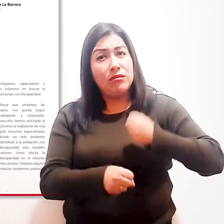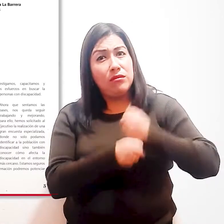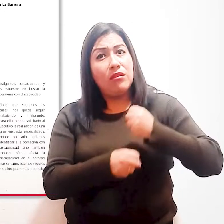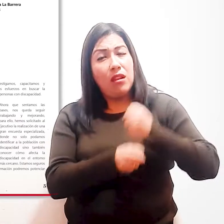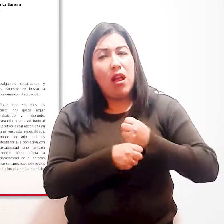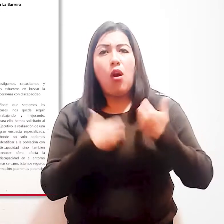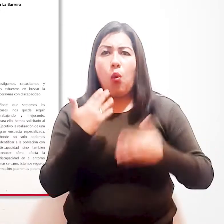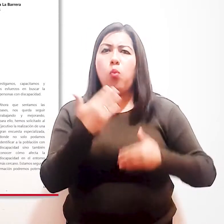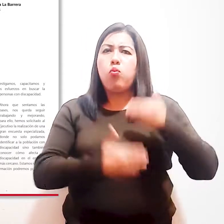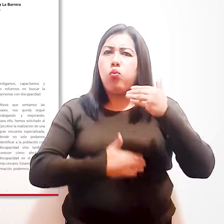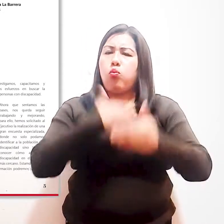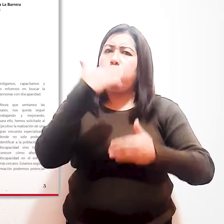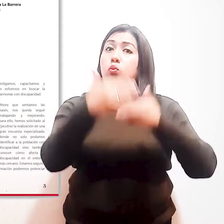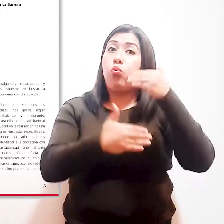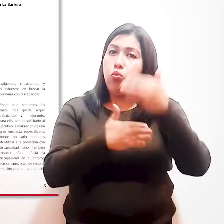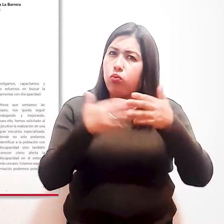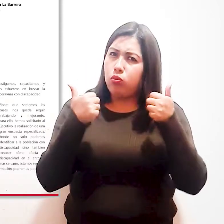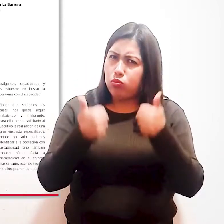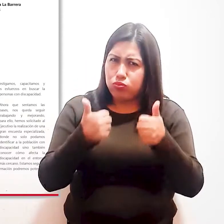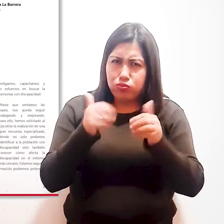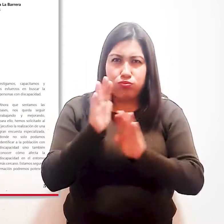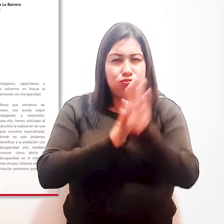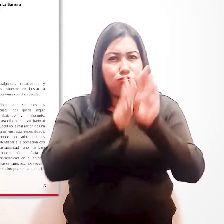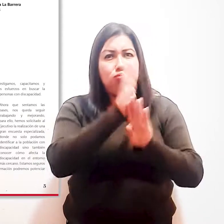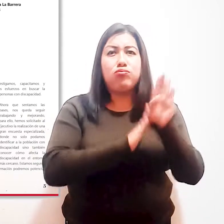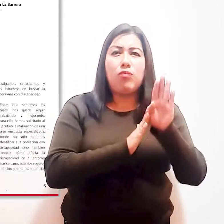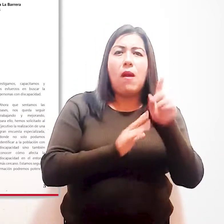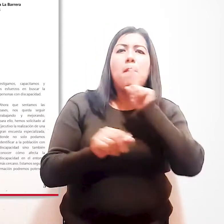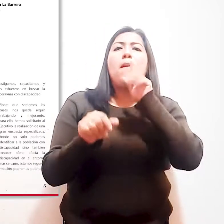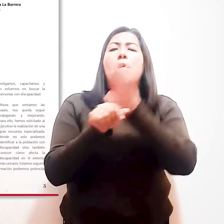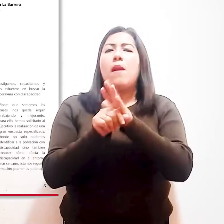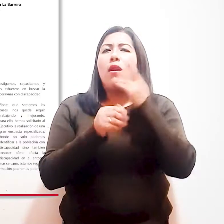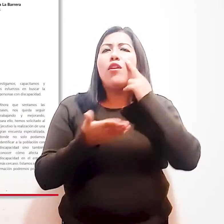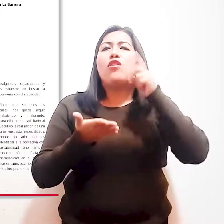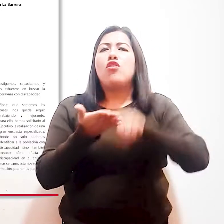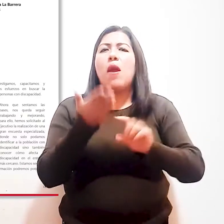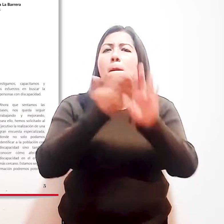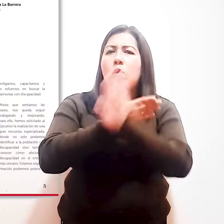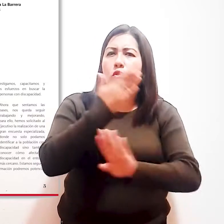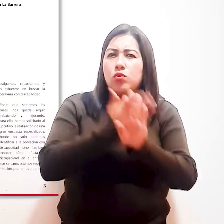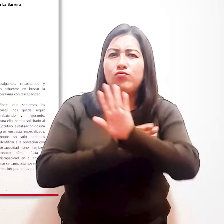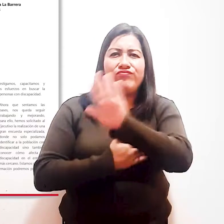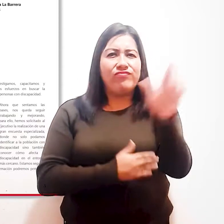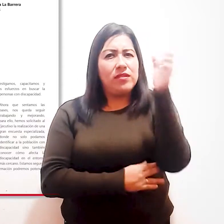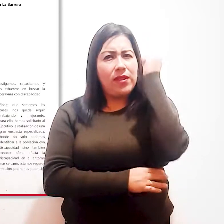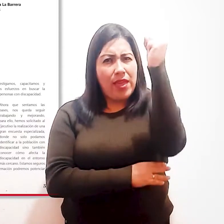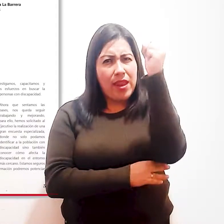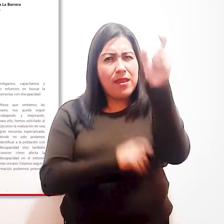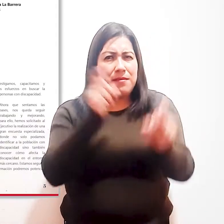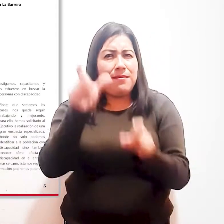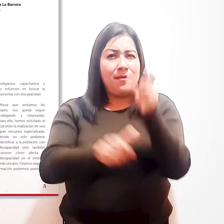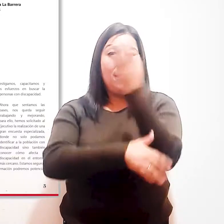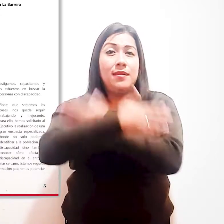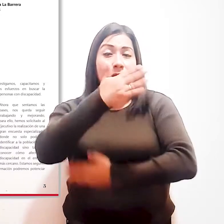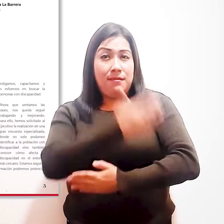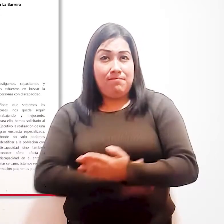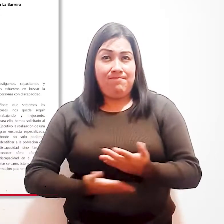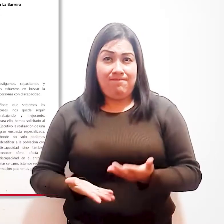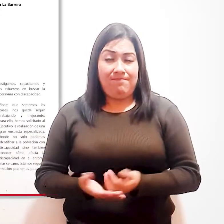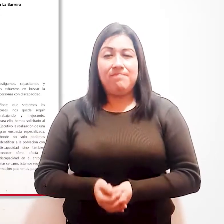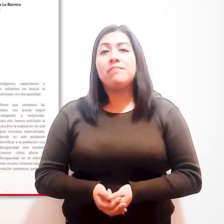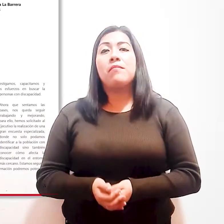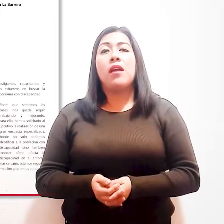escalonada, avanzando a pasos agigantados para garantizar el reconocimiento y la protección de los derechos de las personas con